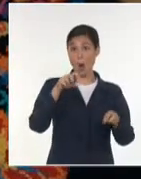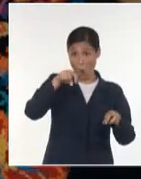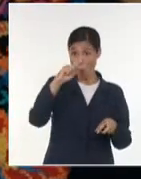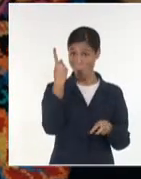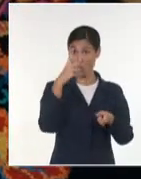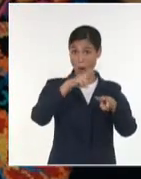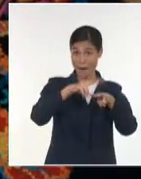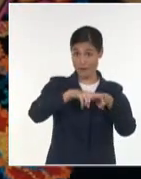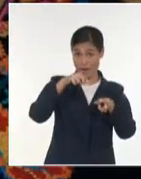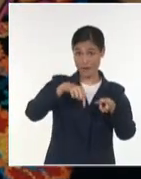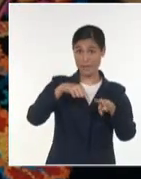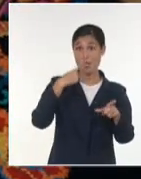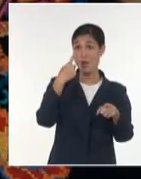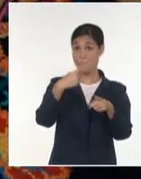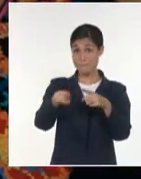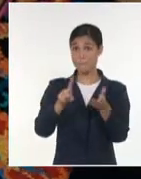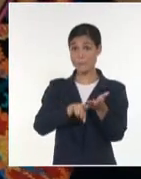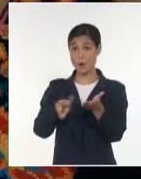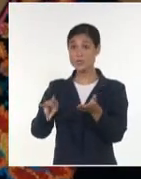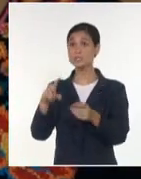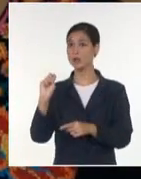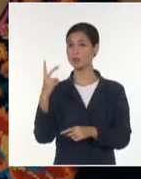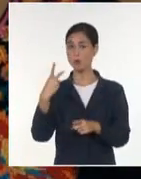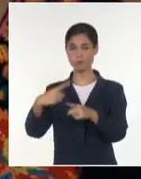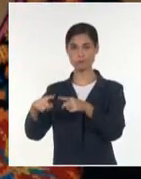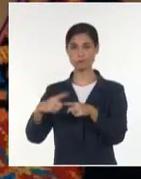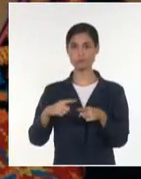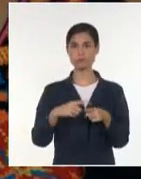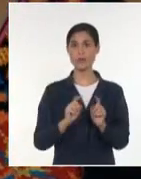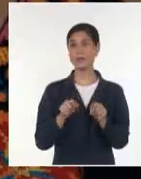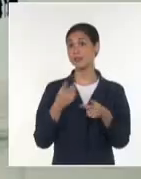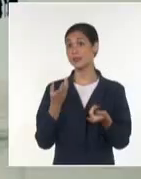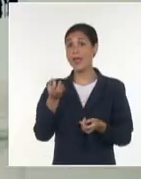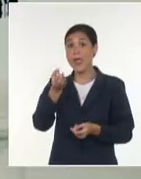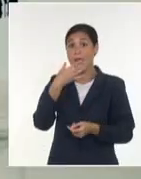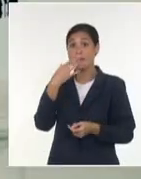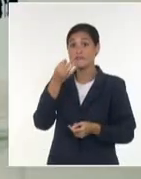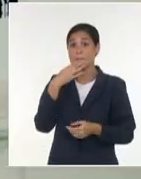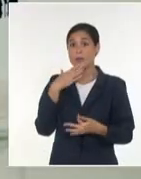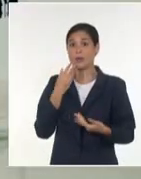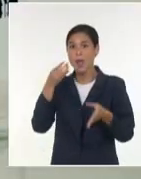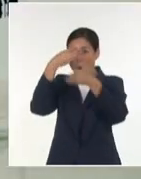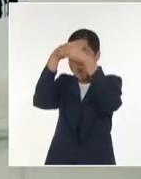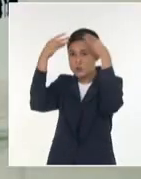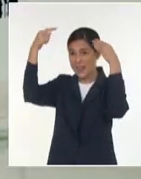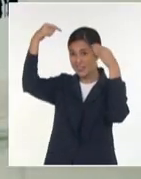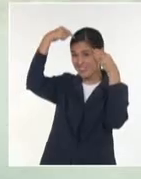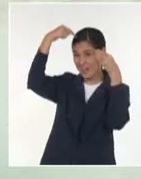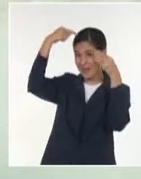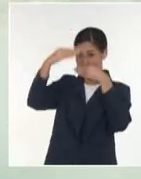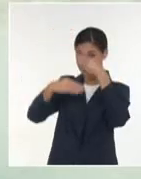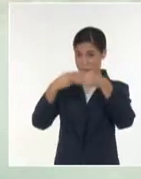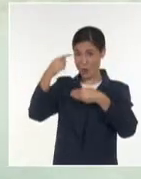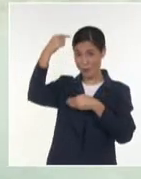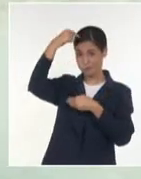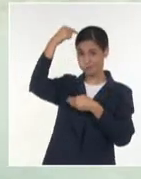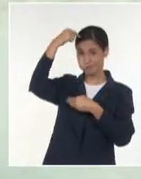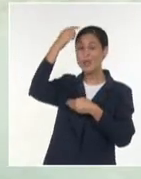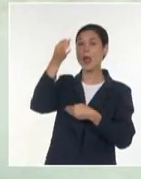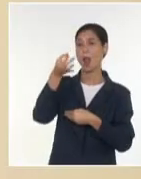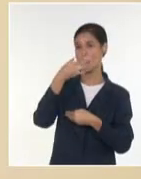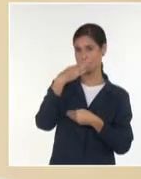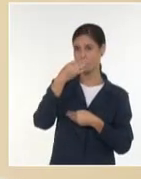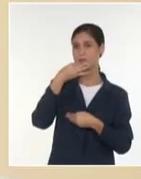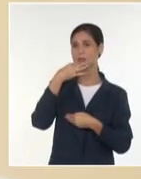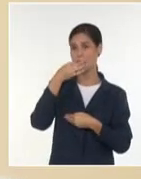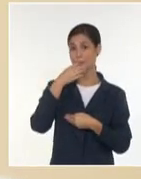objetivo de obtener el registro definitivo del fármaco Neuralcine en enfermedad de Alzheimer. De obtenerlo, tanto la comunidad médica, pacientes y